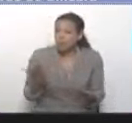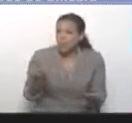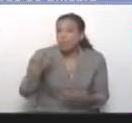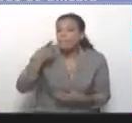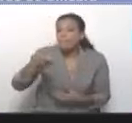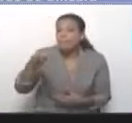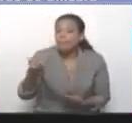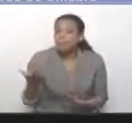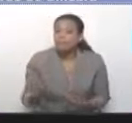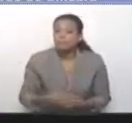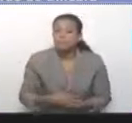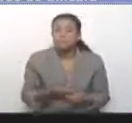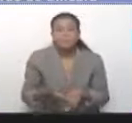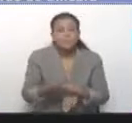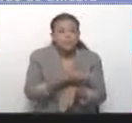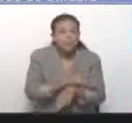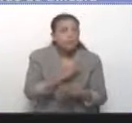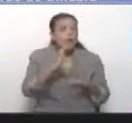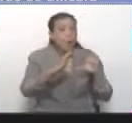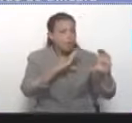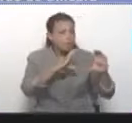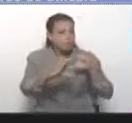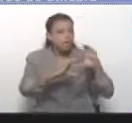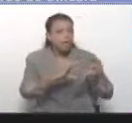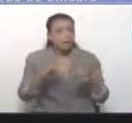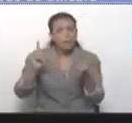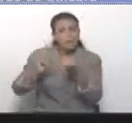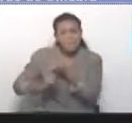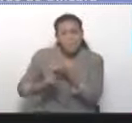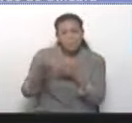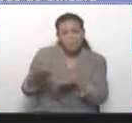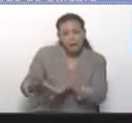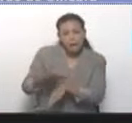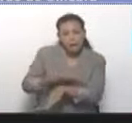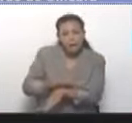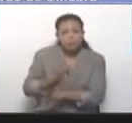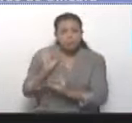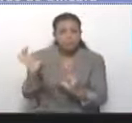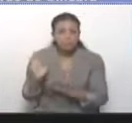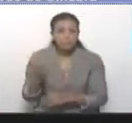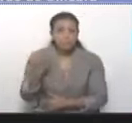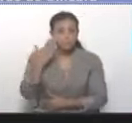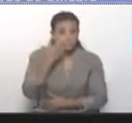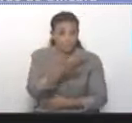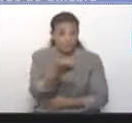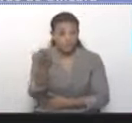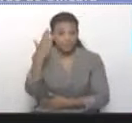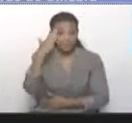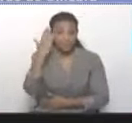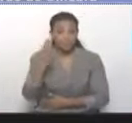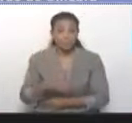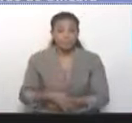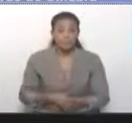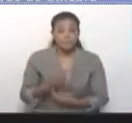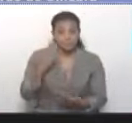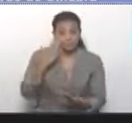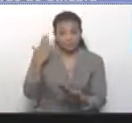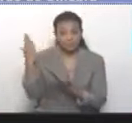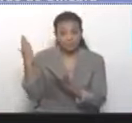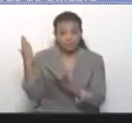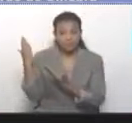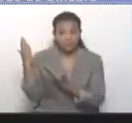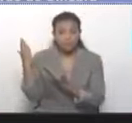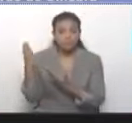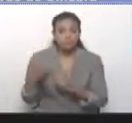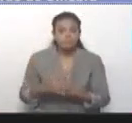conversando con Silvia, como ustedes pueden ver, pues, con